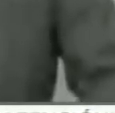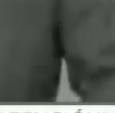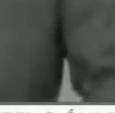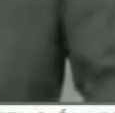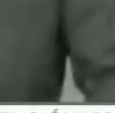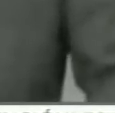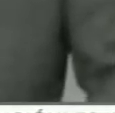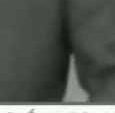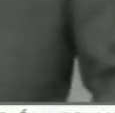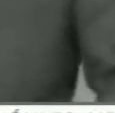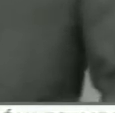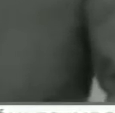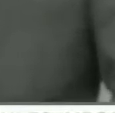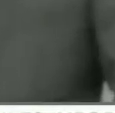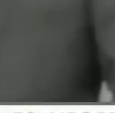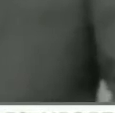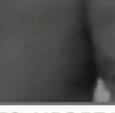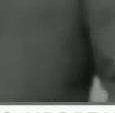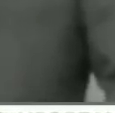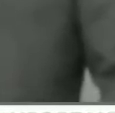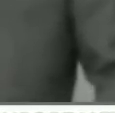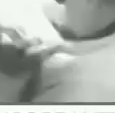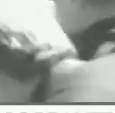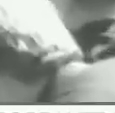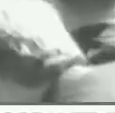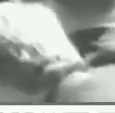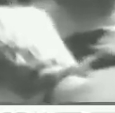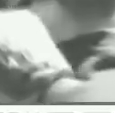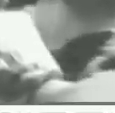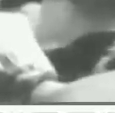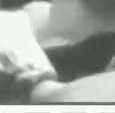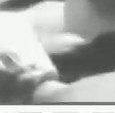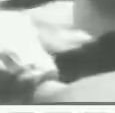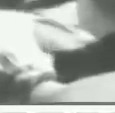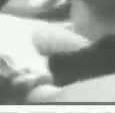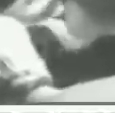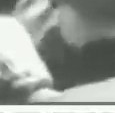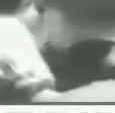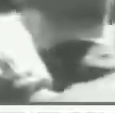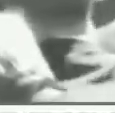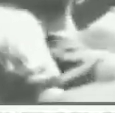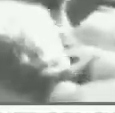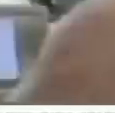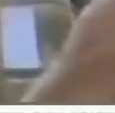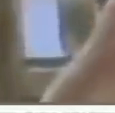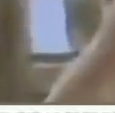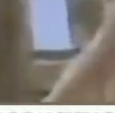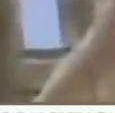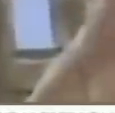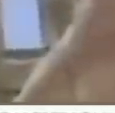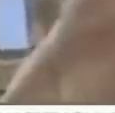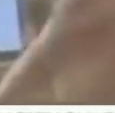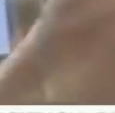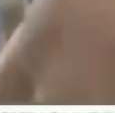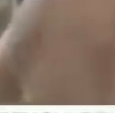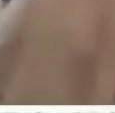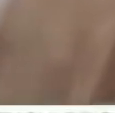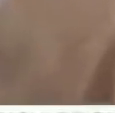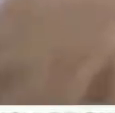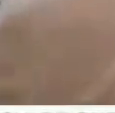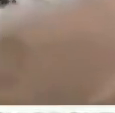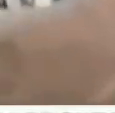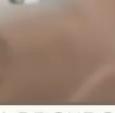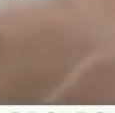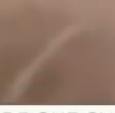entre el jefe de estado, Jair Bolsonaro, y los gobernadores, que tratan, de frenar, la expansión, de los contagios, con los pocos,